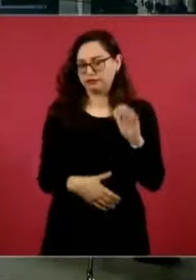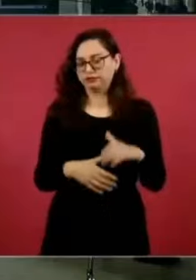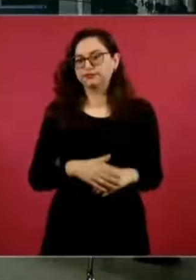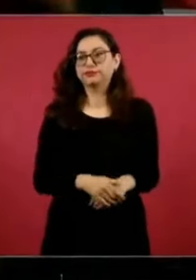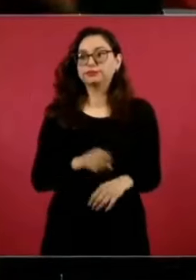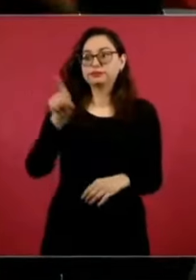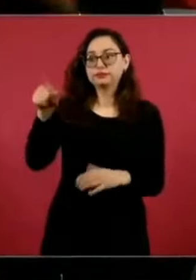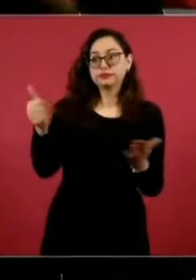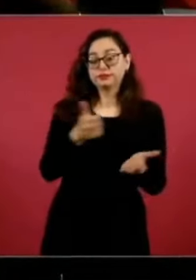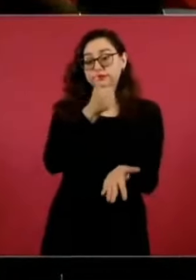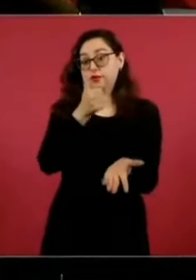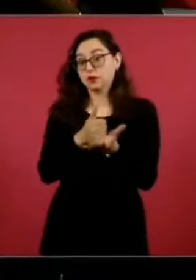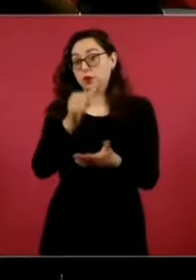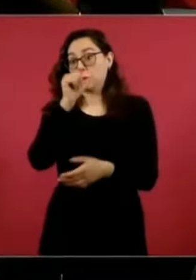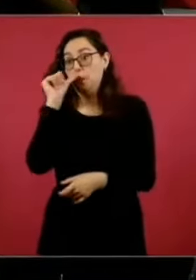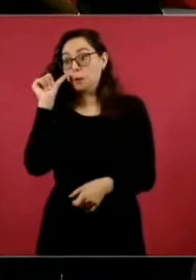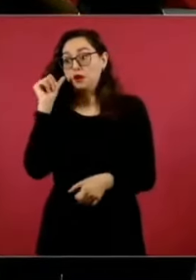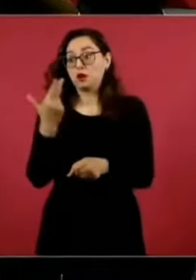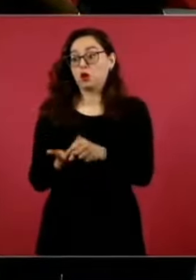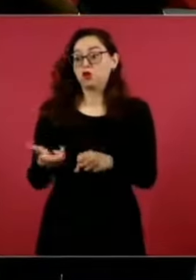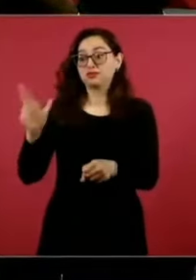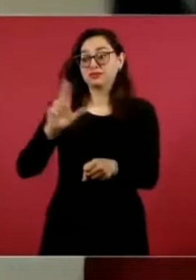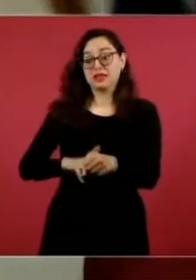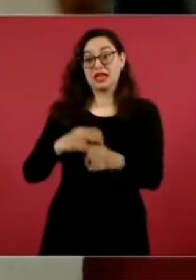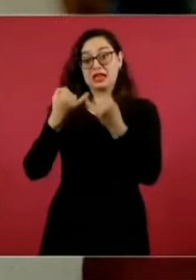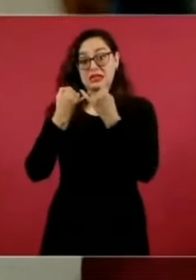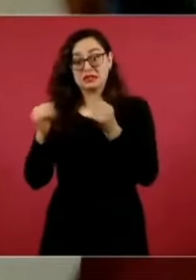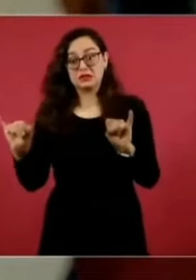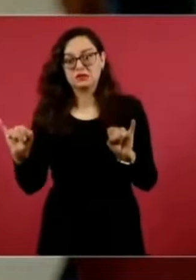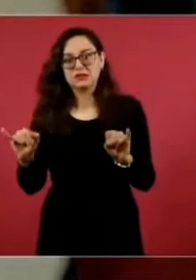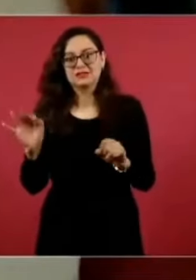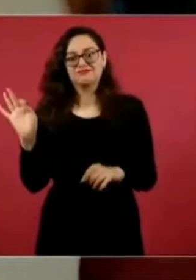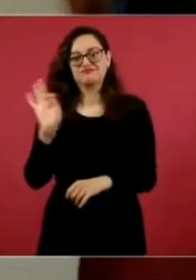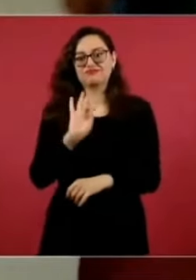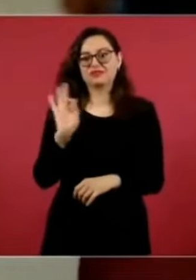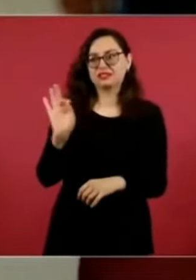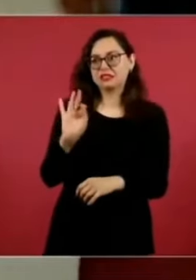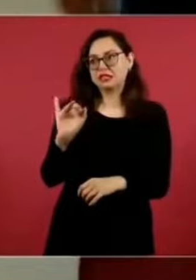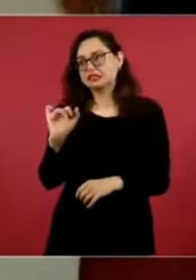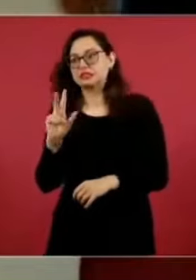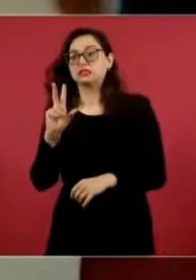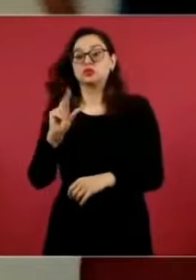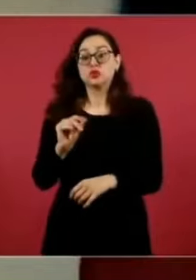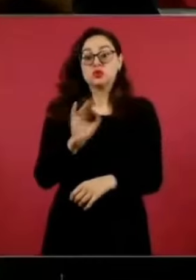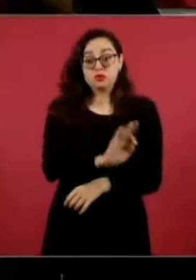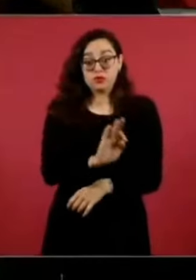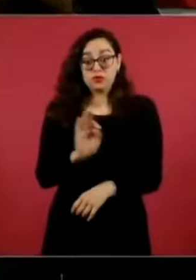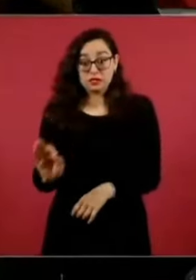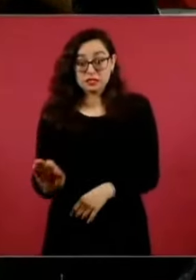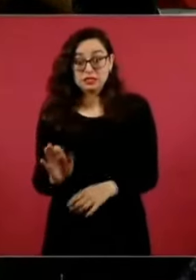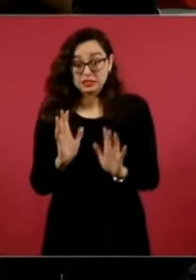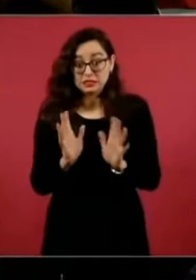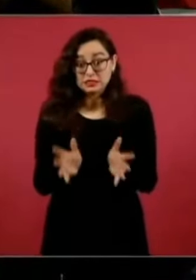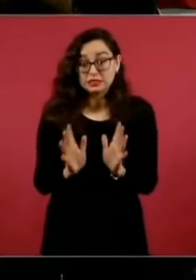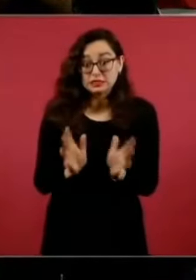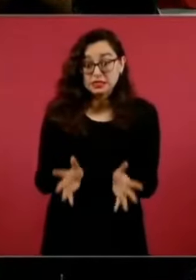en la Ciudad Juárez. Saber si ya tiene alguna fecha para ir a inaugurarlo. Pues aquí está